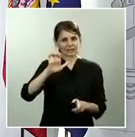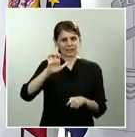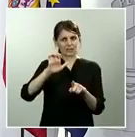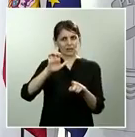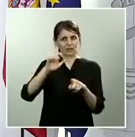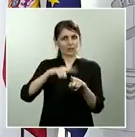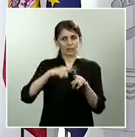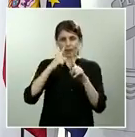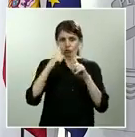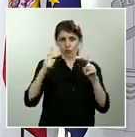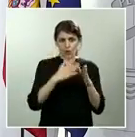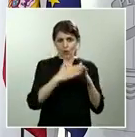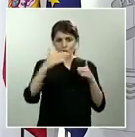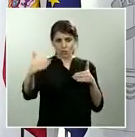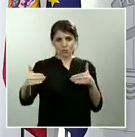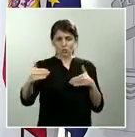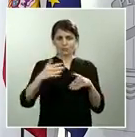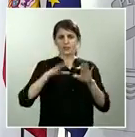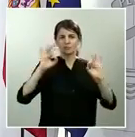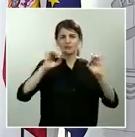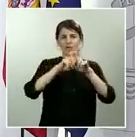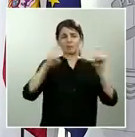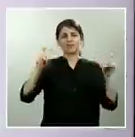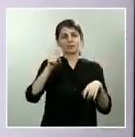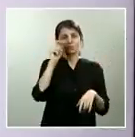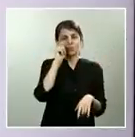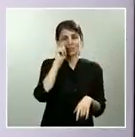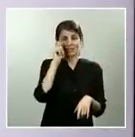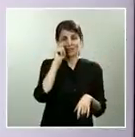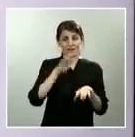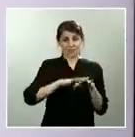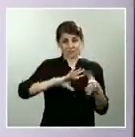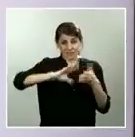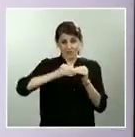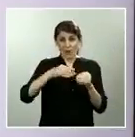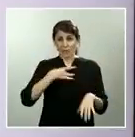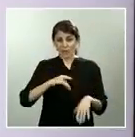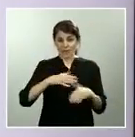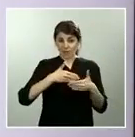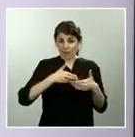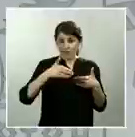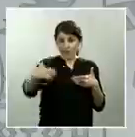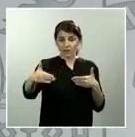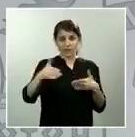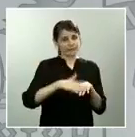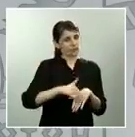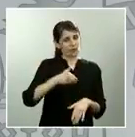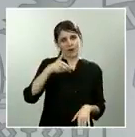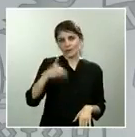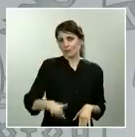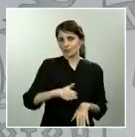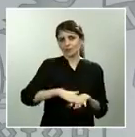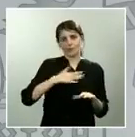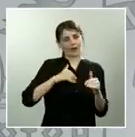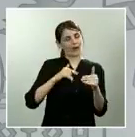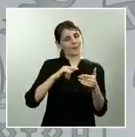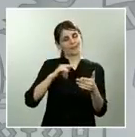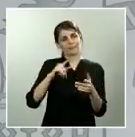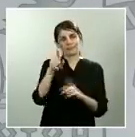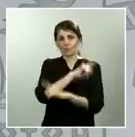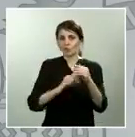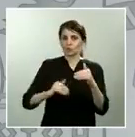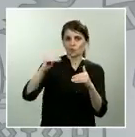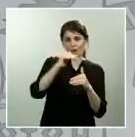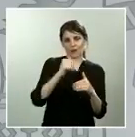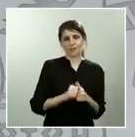elemento clave para superar la crisis. Gracias. Sí, muchas gracias, Joaquín. Bueno, yo creo que las preguntas que tú haces en relación